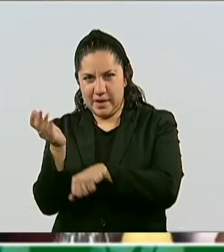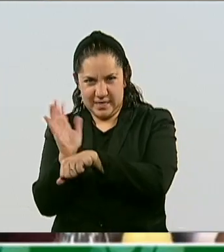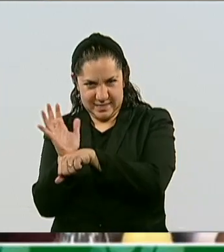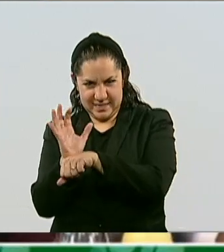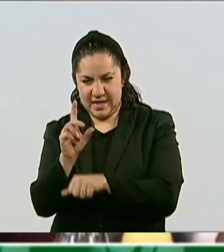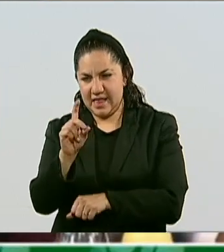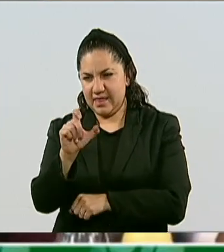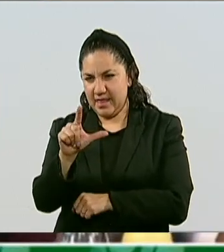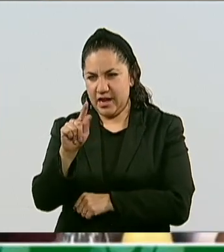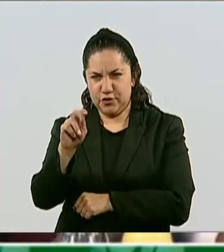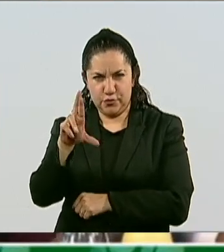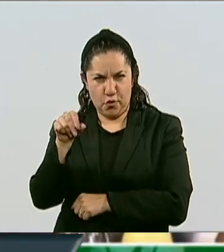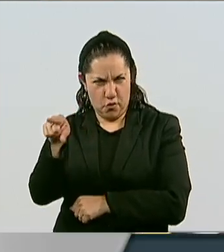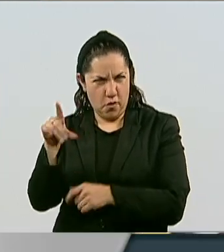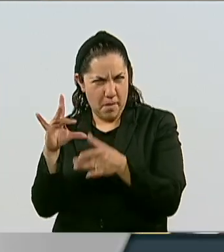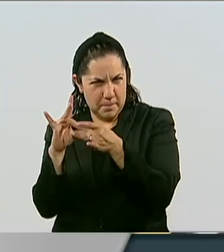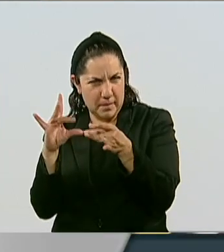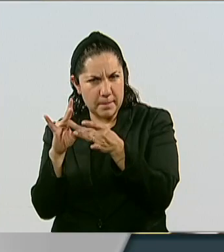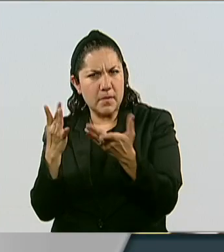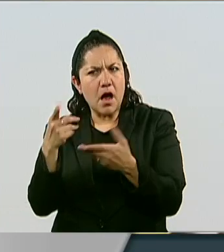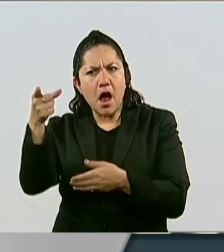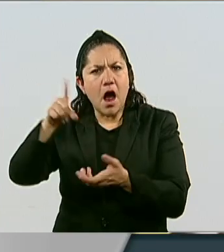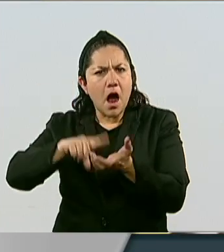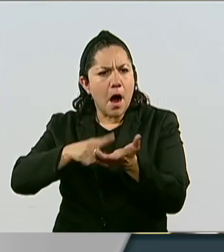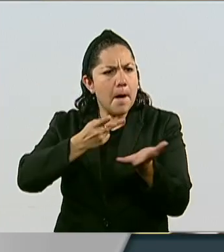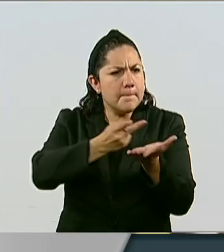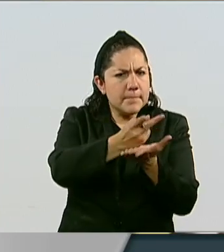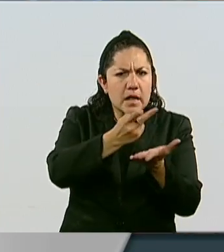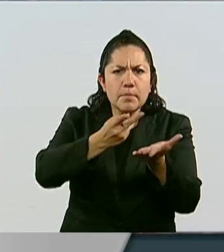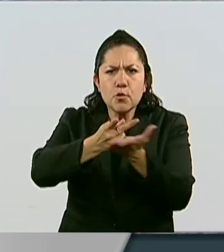la falta de apoyos para la entrega de los premios Ariel.